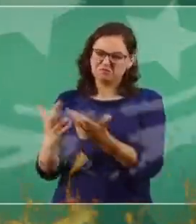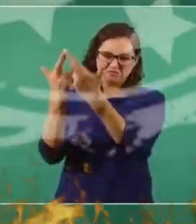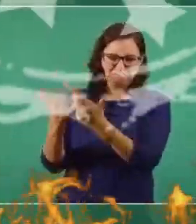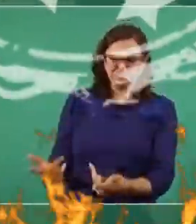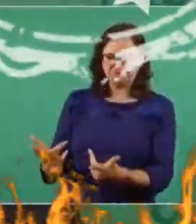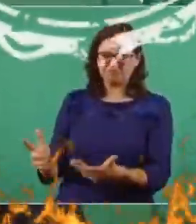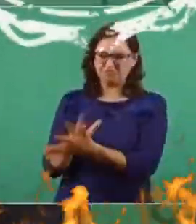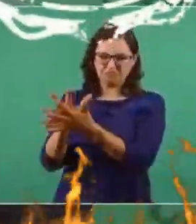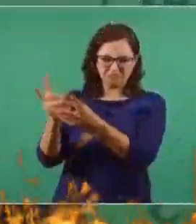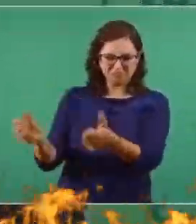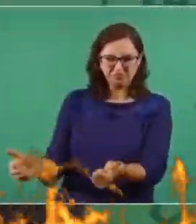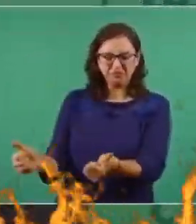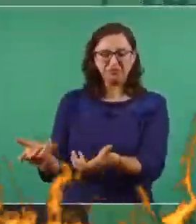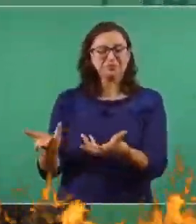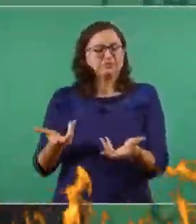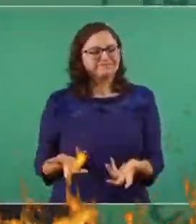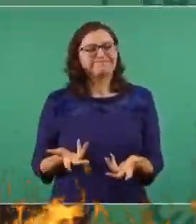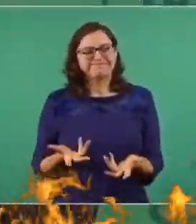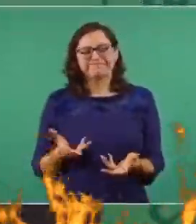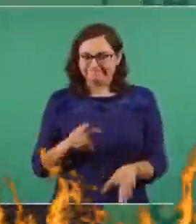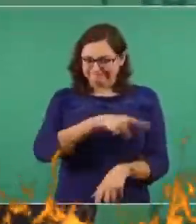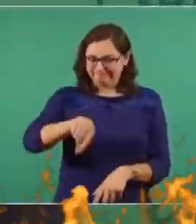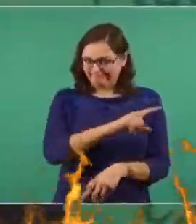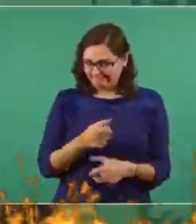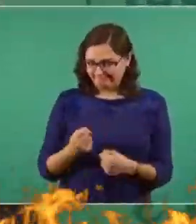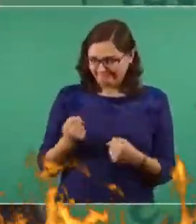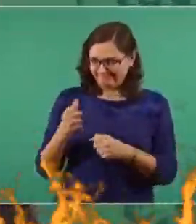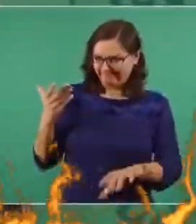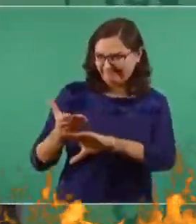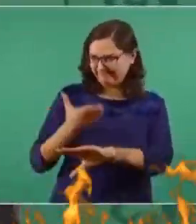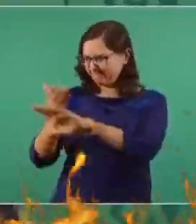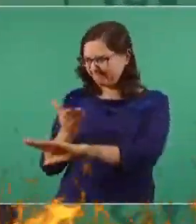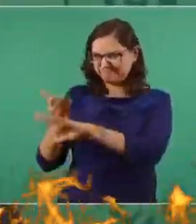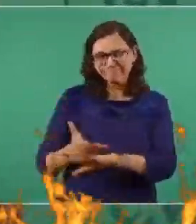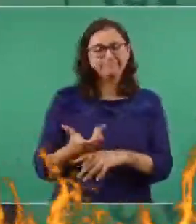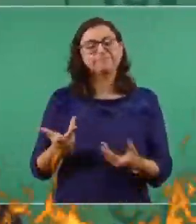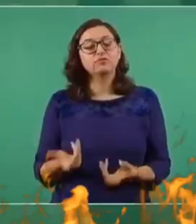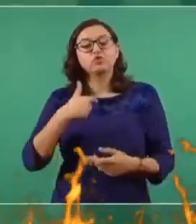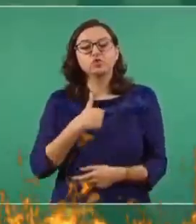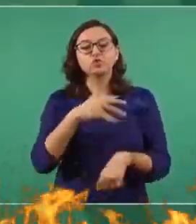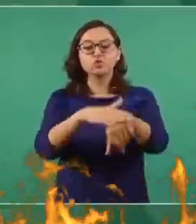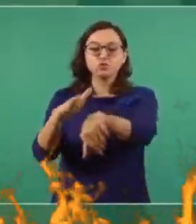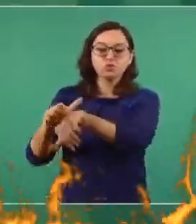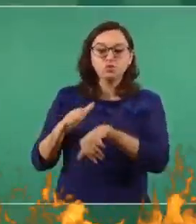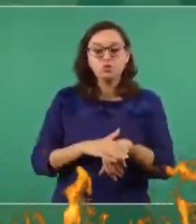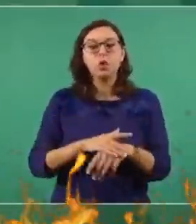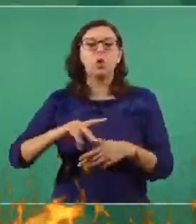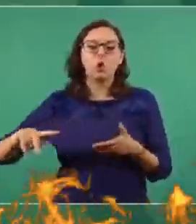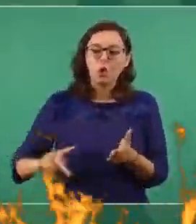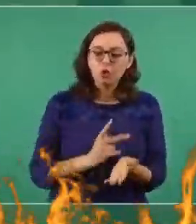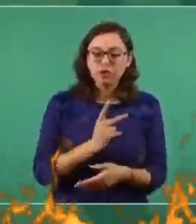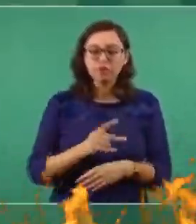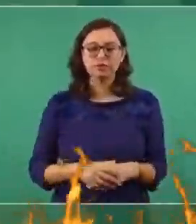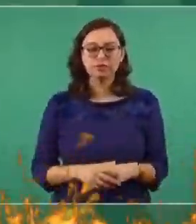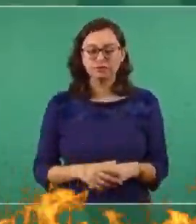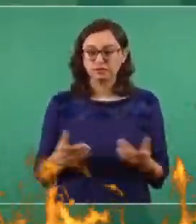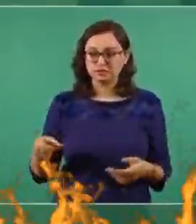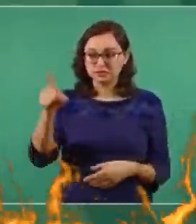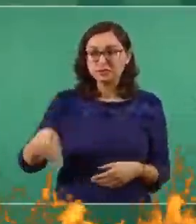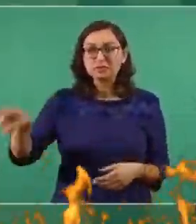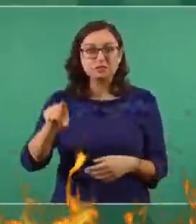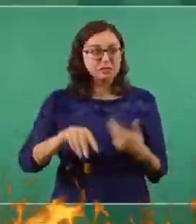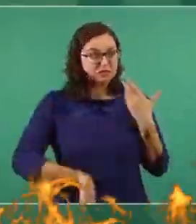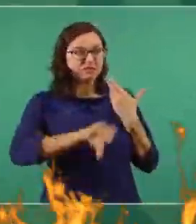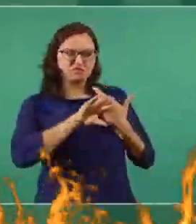¿Qué le digo a la gente de Aguililla o cuál es el llamado que vuelvo a hacer? Que no se caiga en ninguna